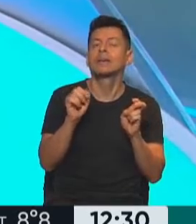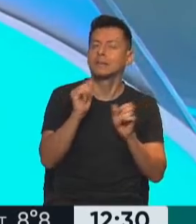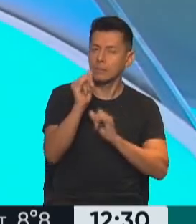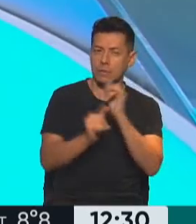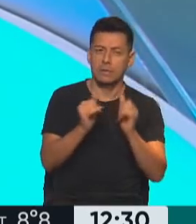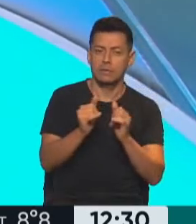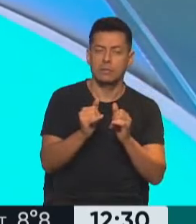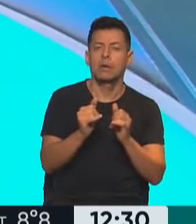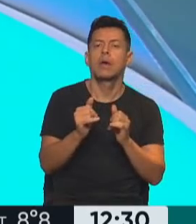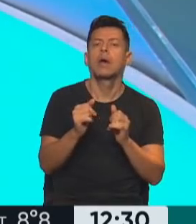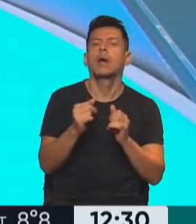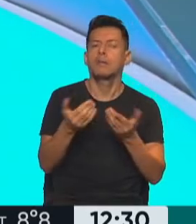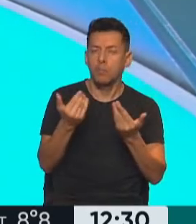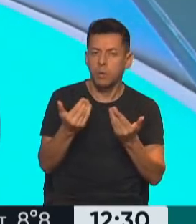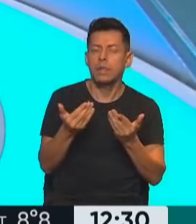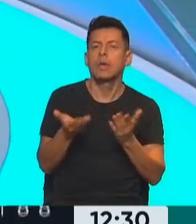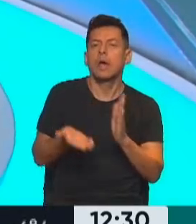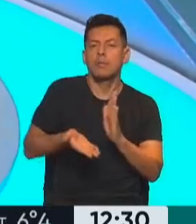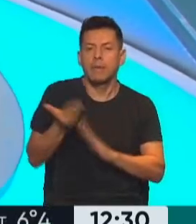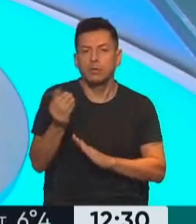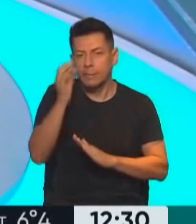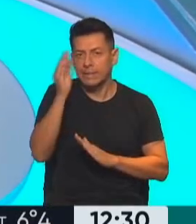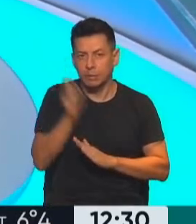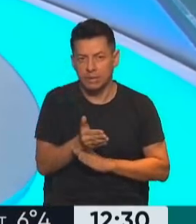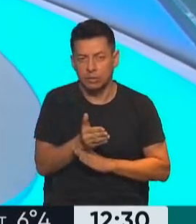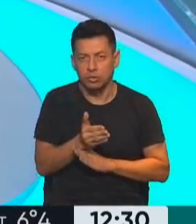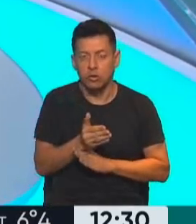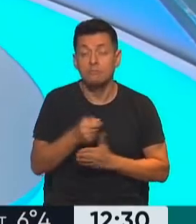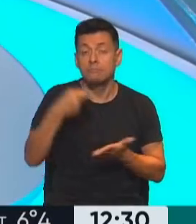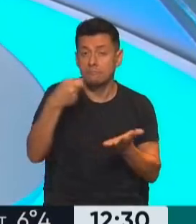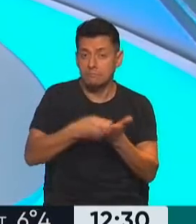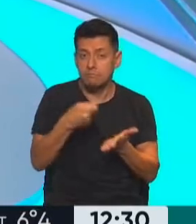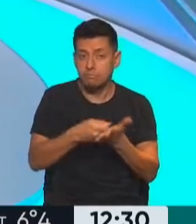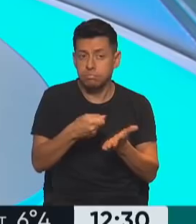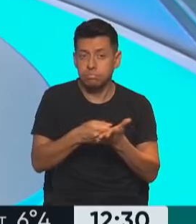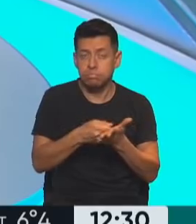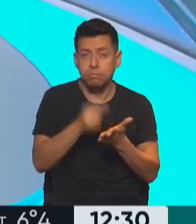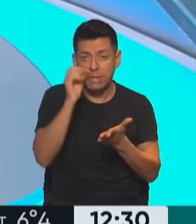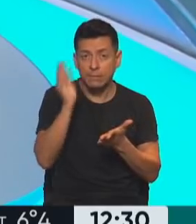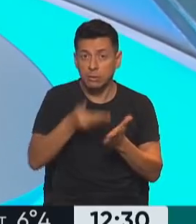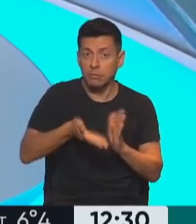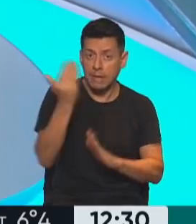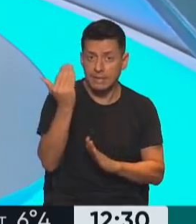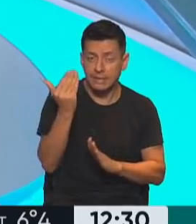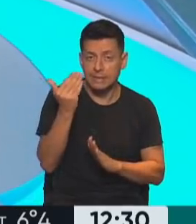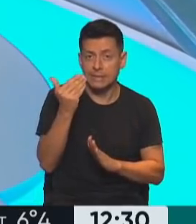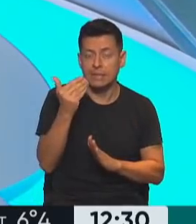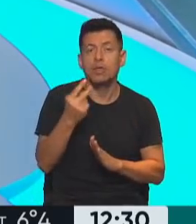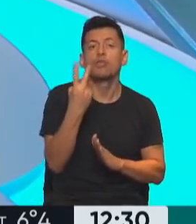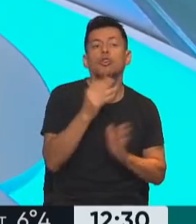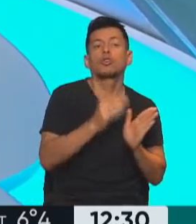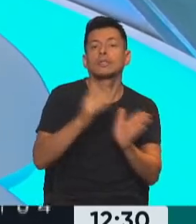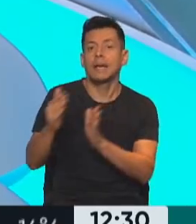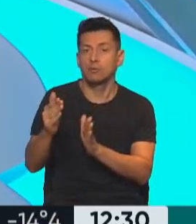admitió un aumento del 20% en la tarifa que se va a dar en dos tramos.